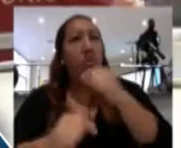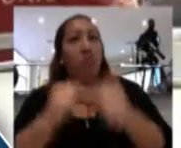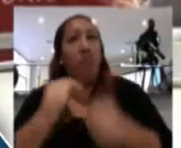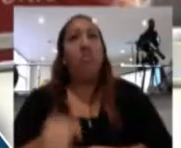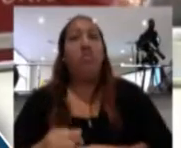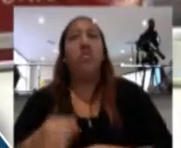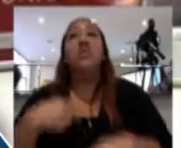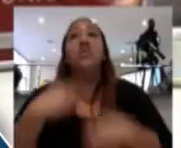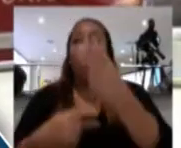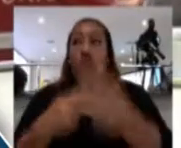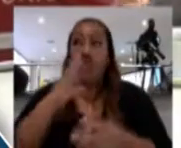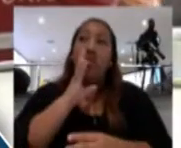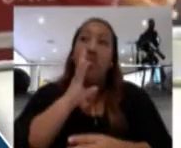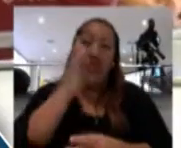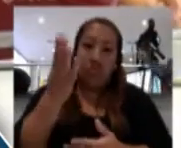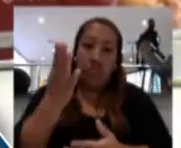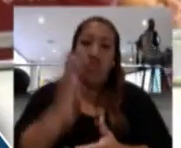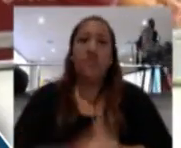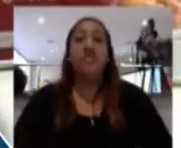En segunda intervención.